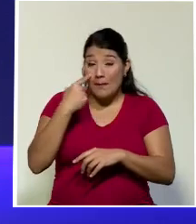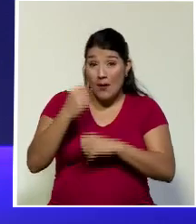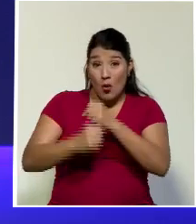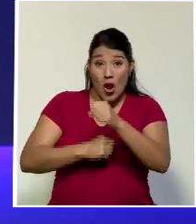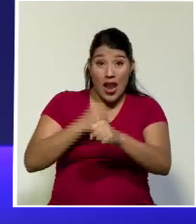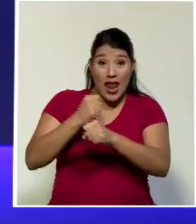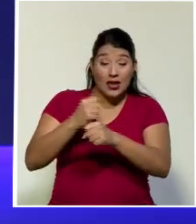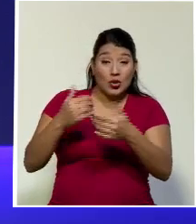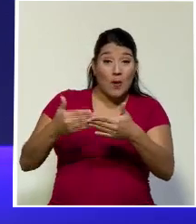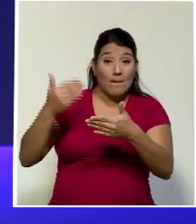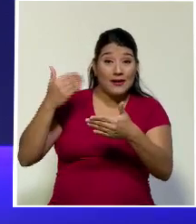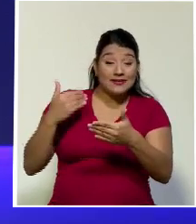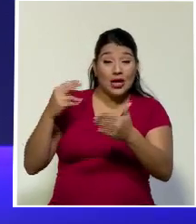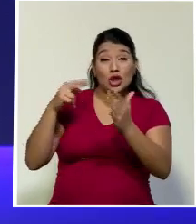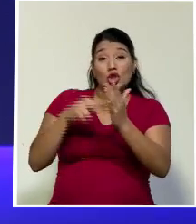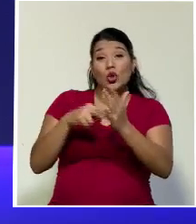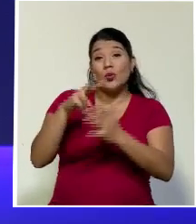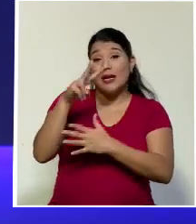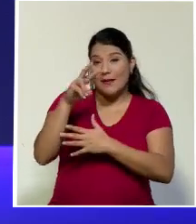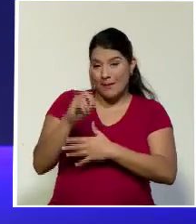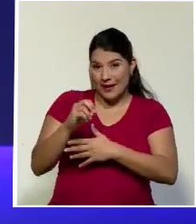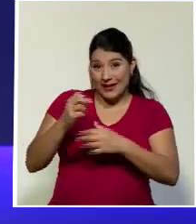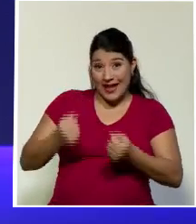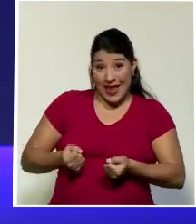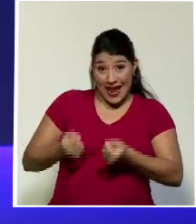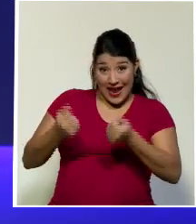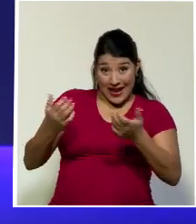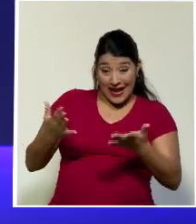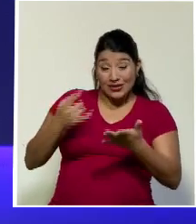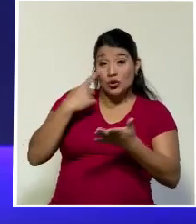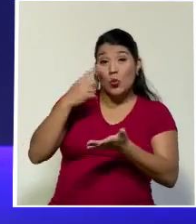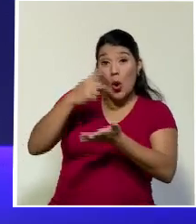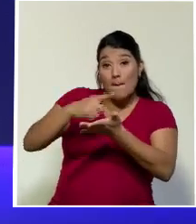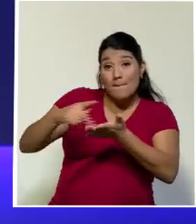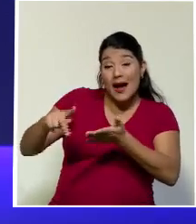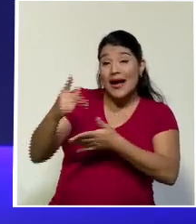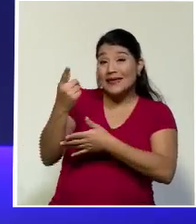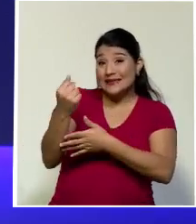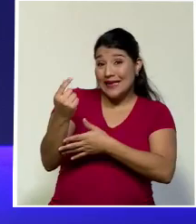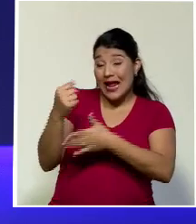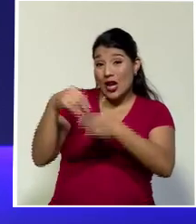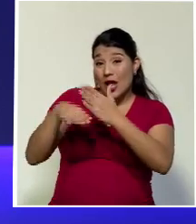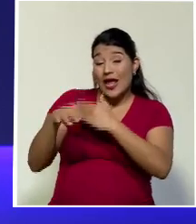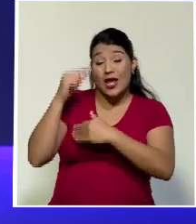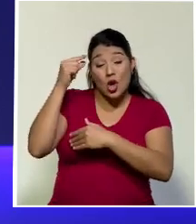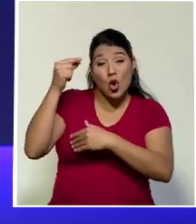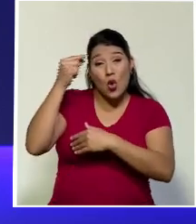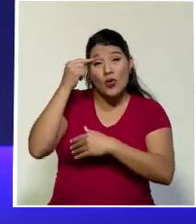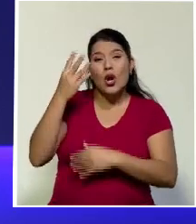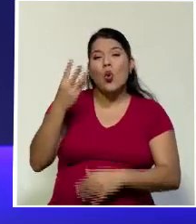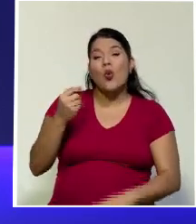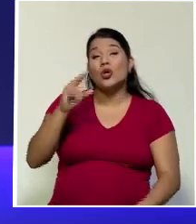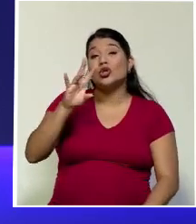2020, el gasto de remuneraciones del Estado fue del equivalente al 7.1% del Producto Interno Bruto